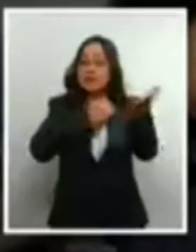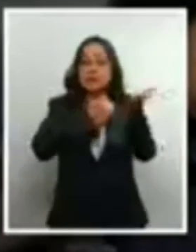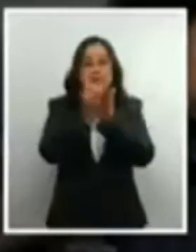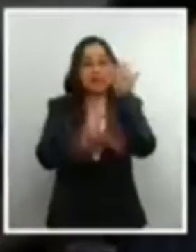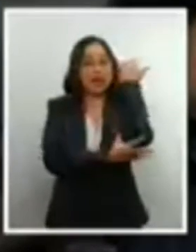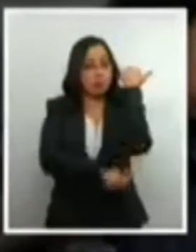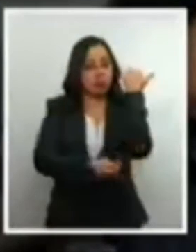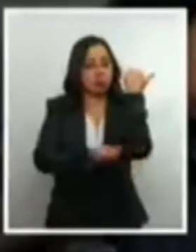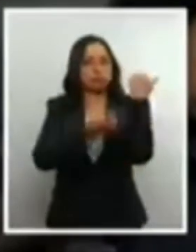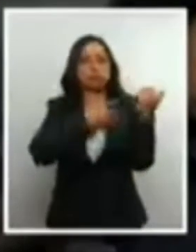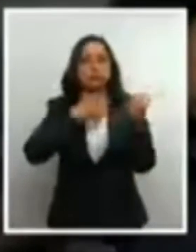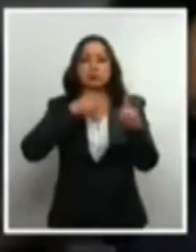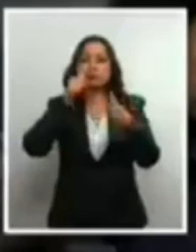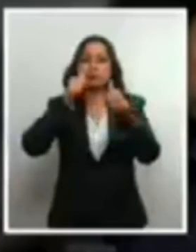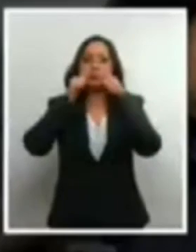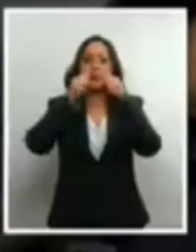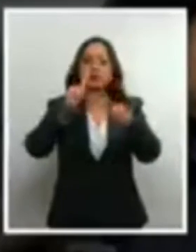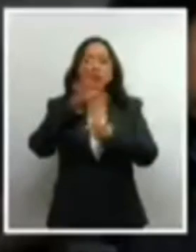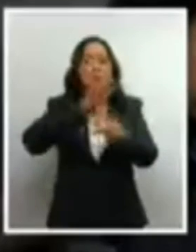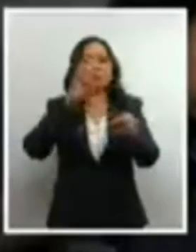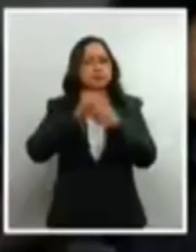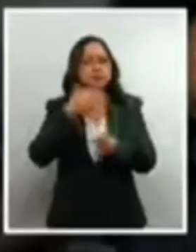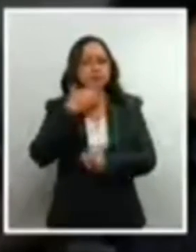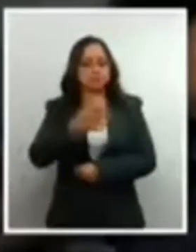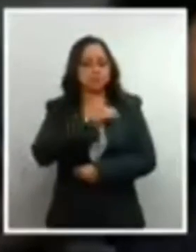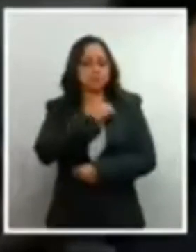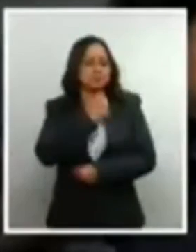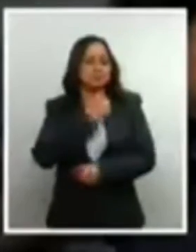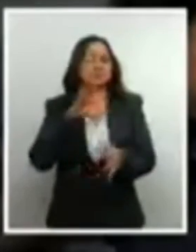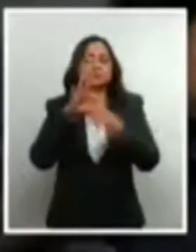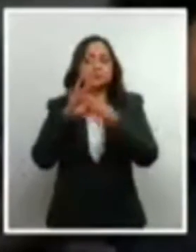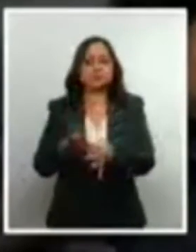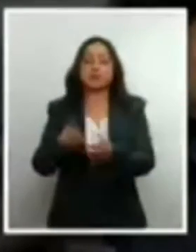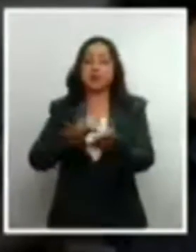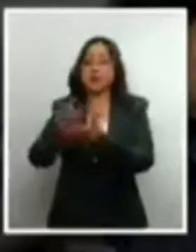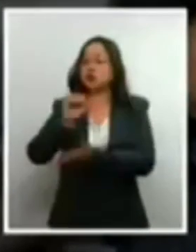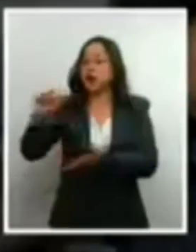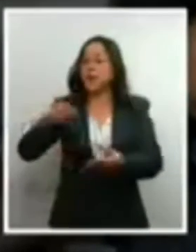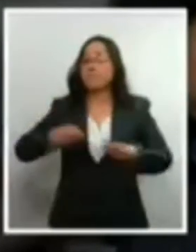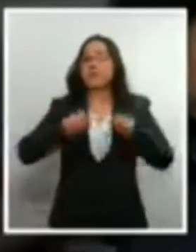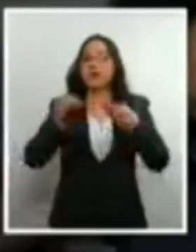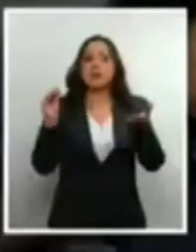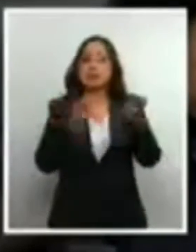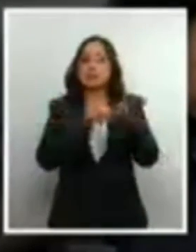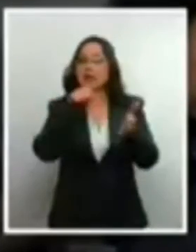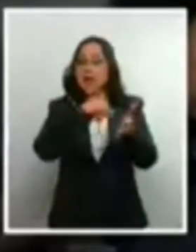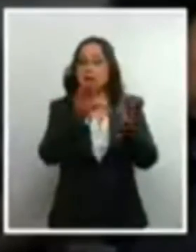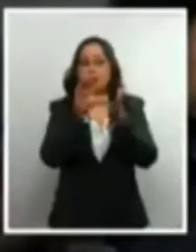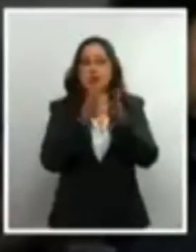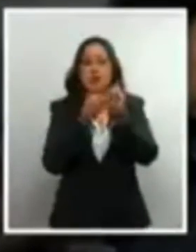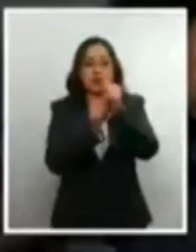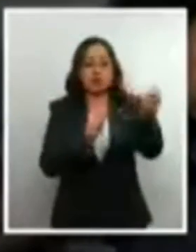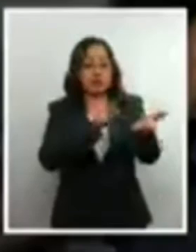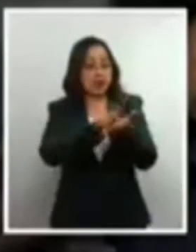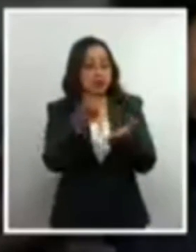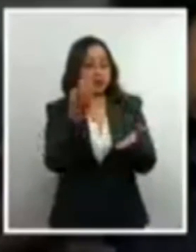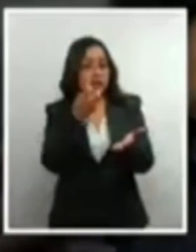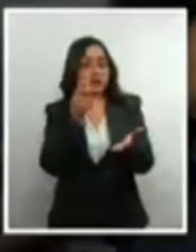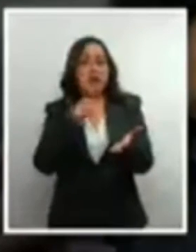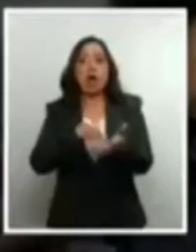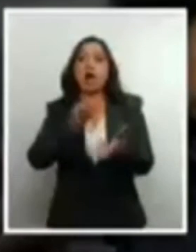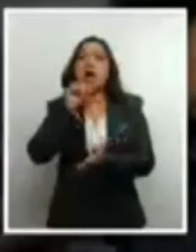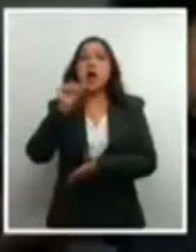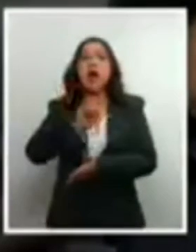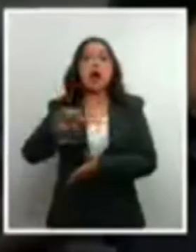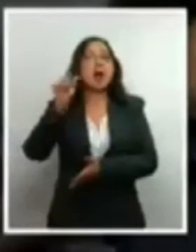demostrado, incluir el derecho a la vida en el texto constitucional tiene como objeto no victimizar a las mujeres,